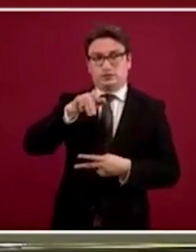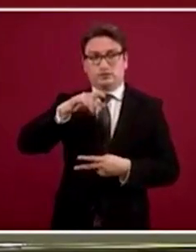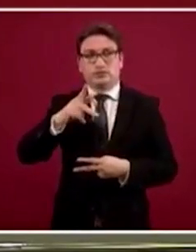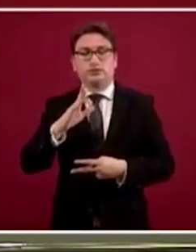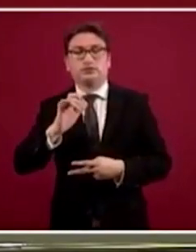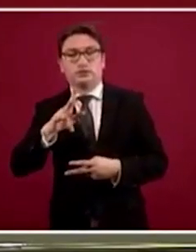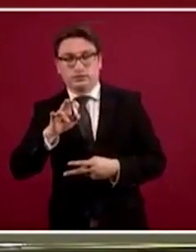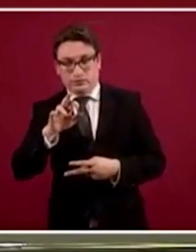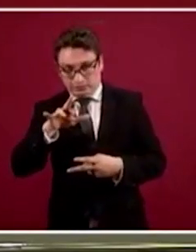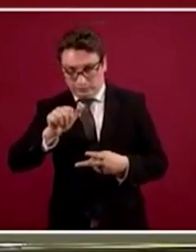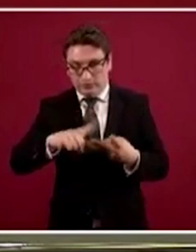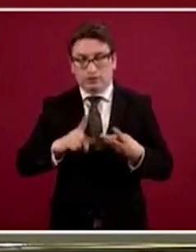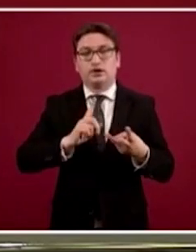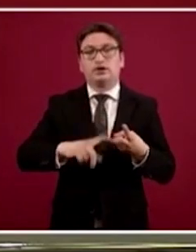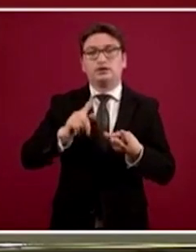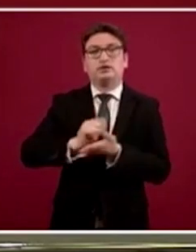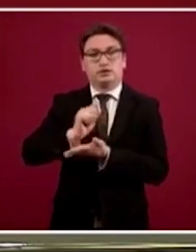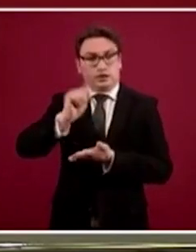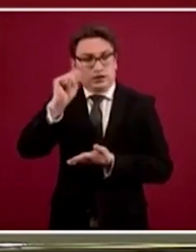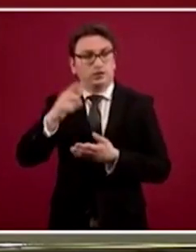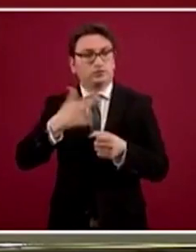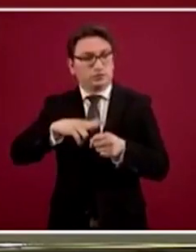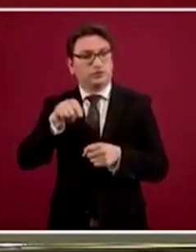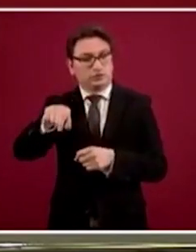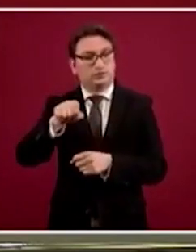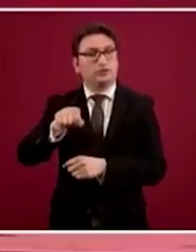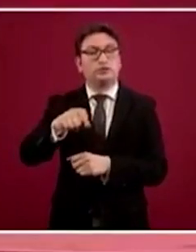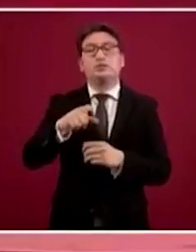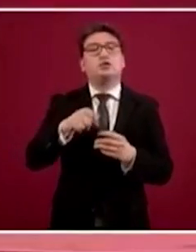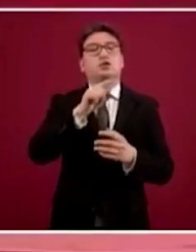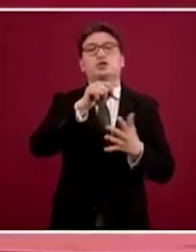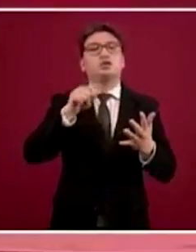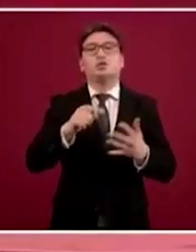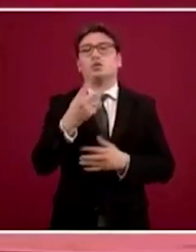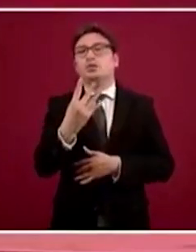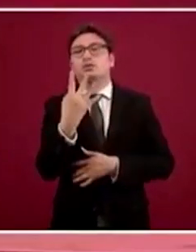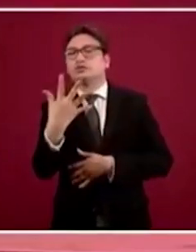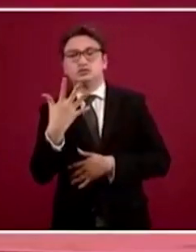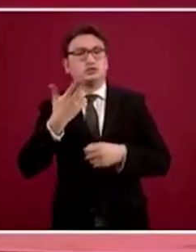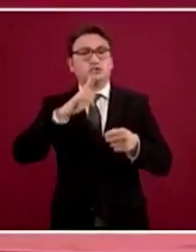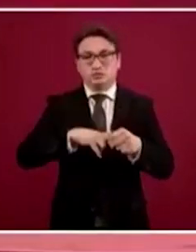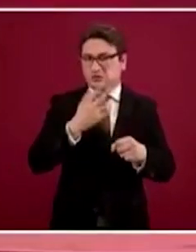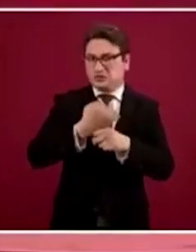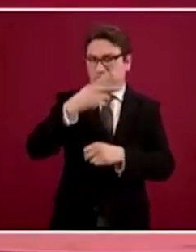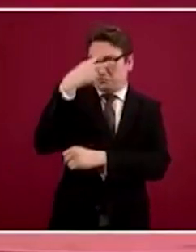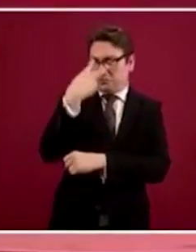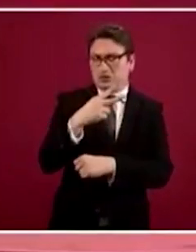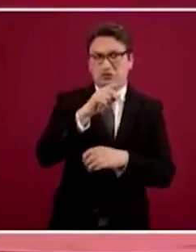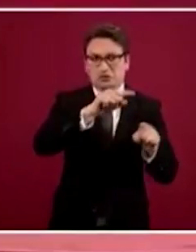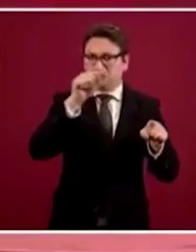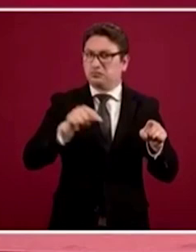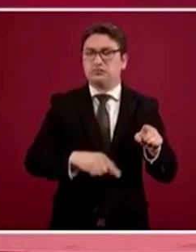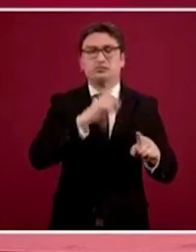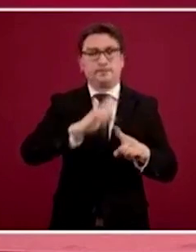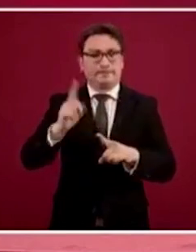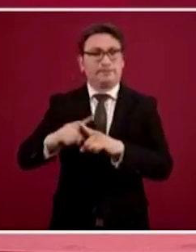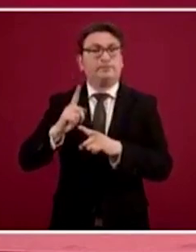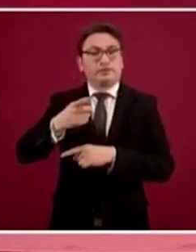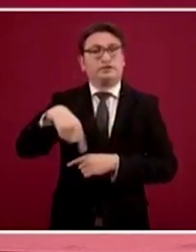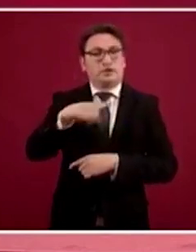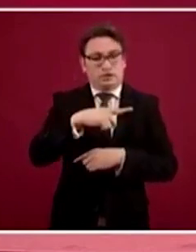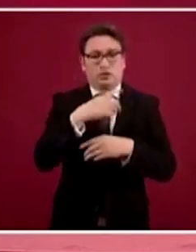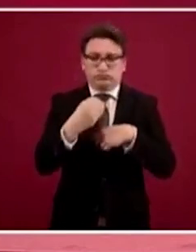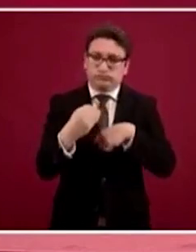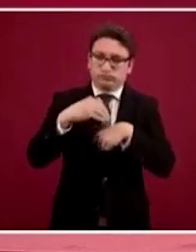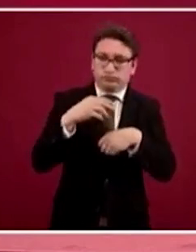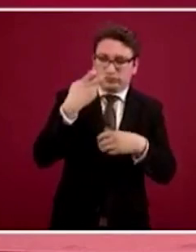General Tláhuac también y hay como cuatro o cinco hospitales más en el Estado de México que se van a agregar en